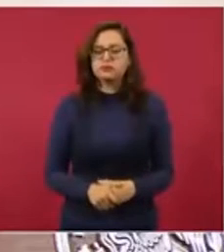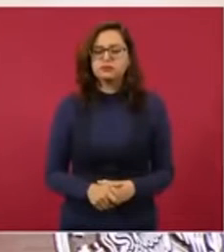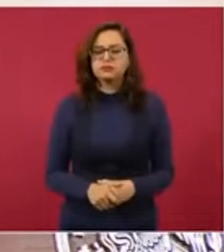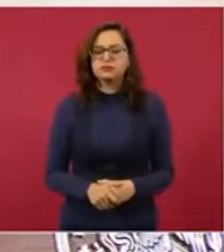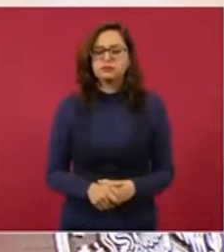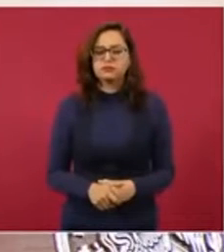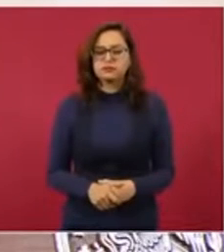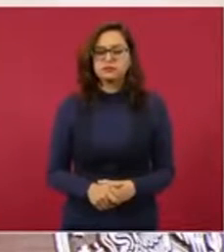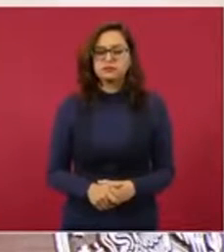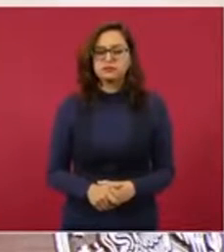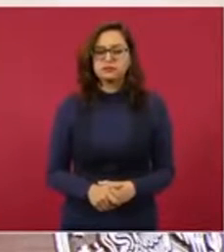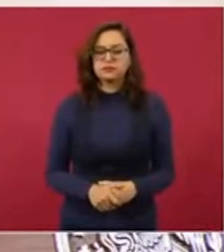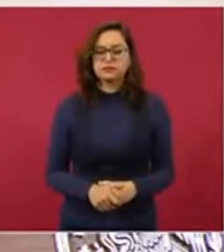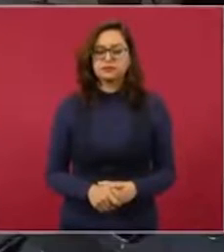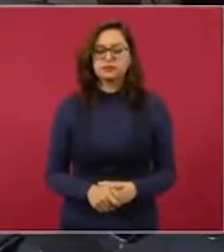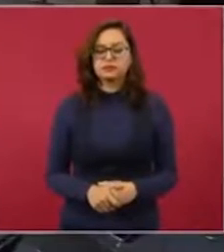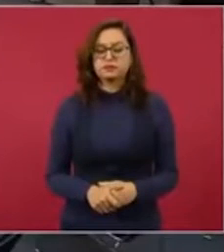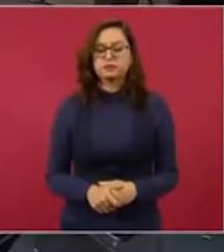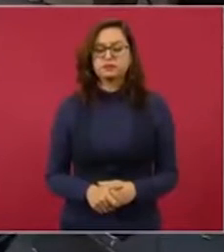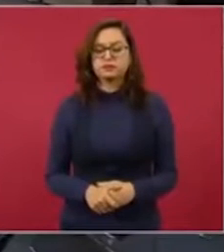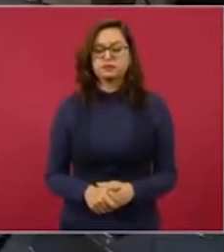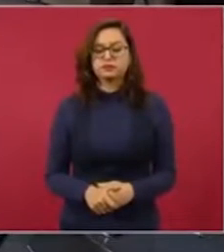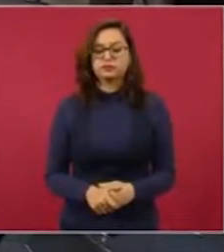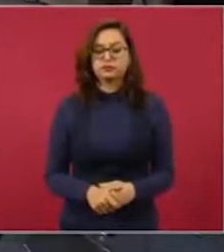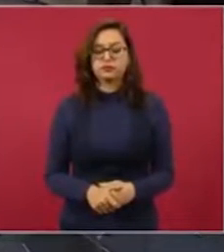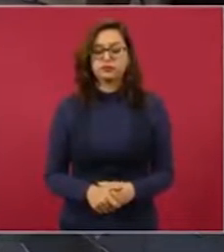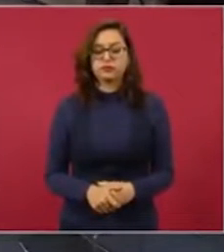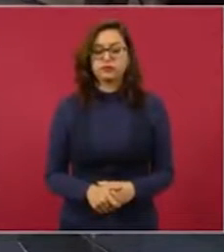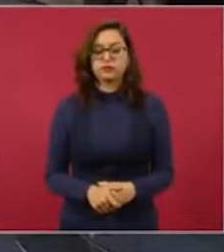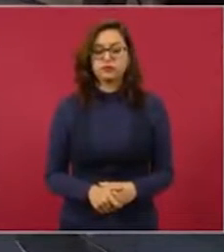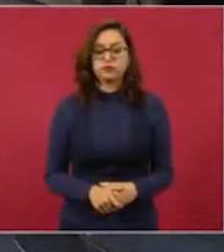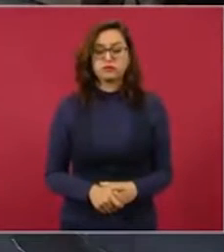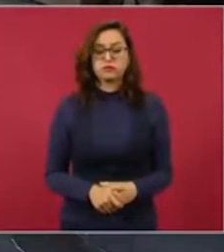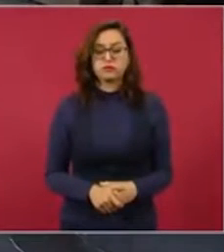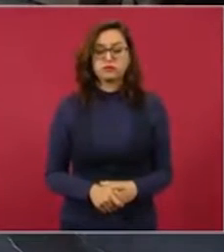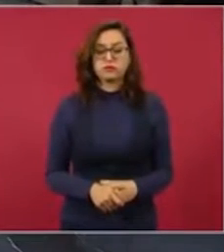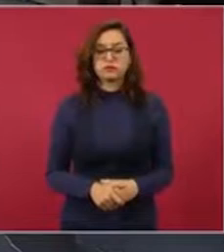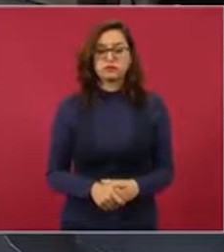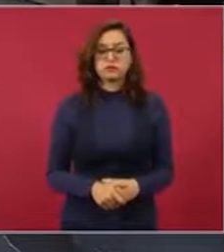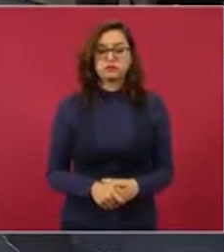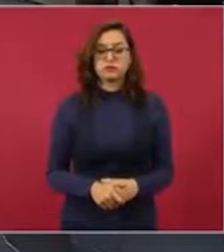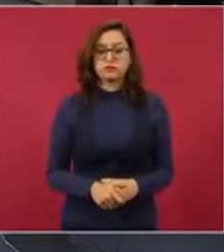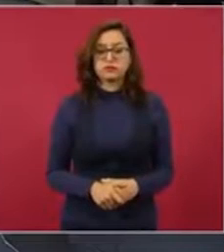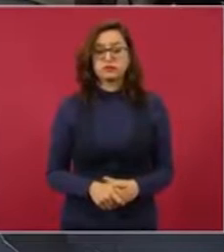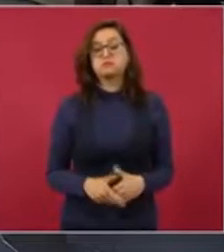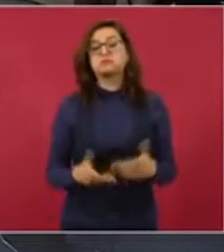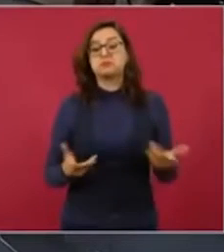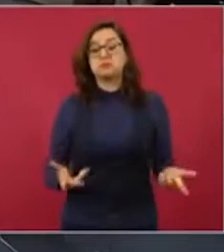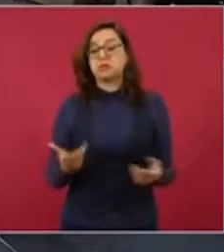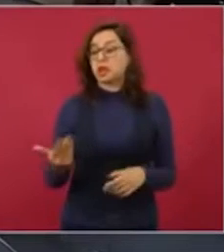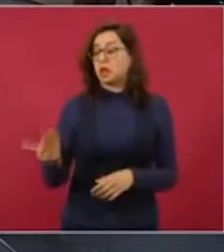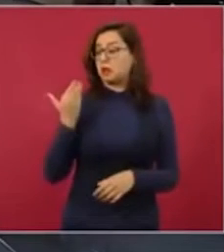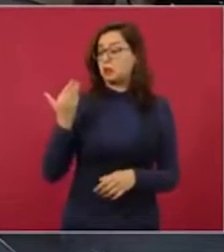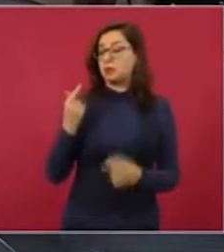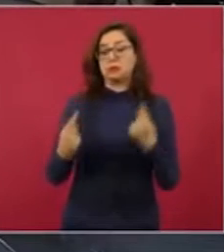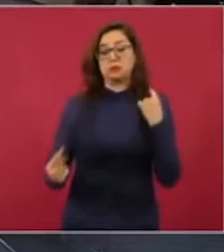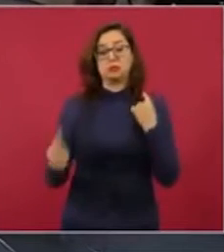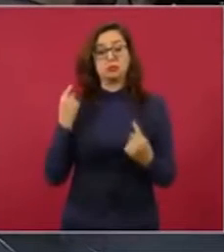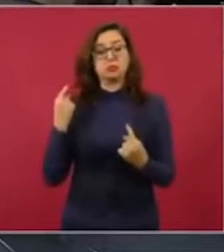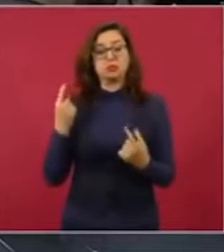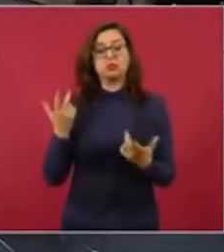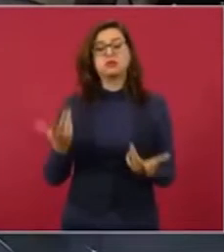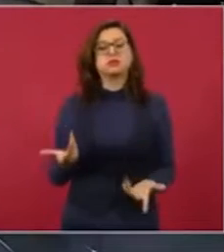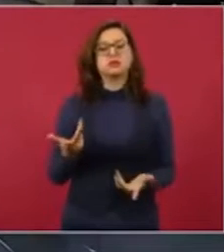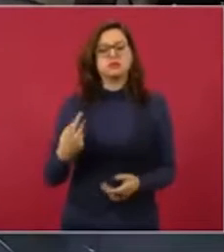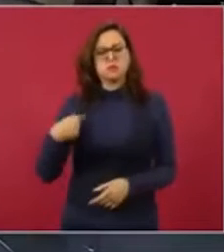Y el escándalo de lo de mi hijo, de la renta de una